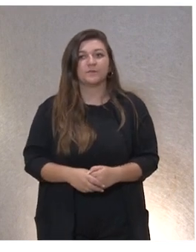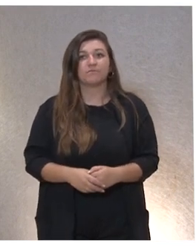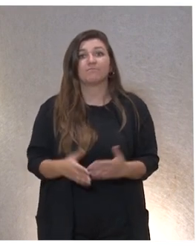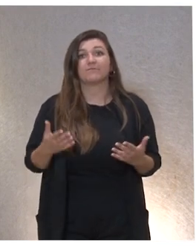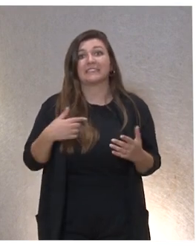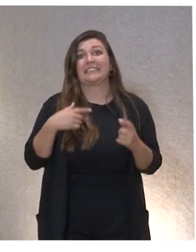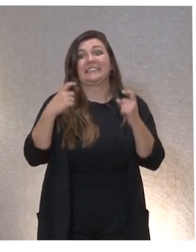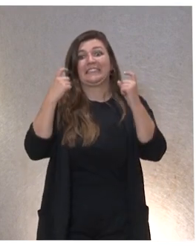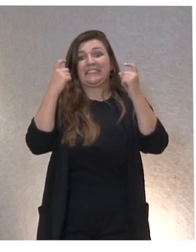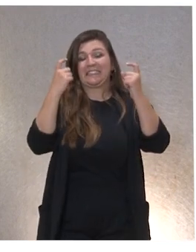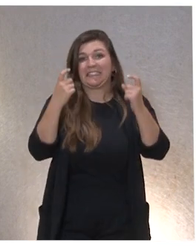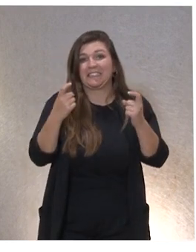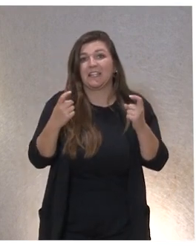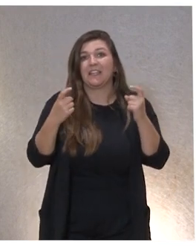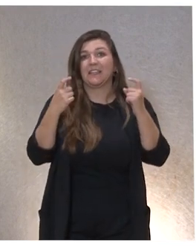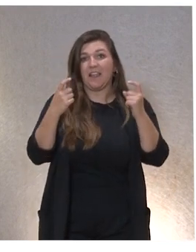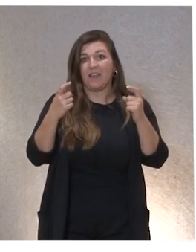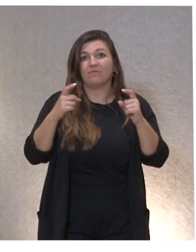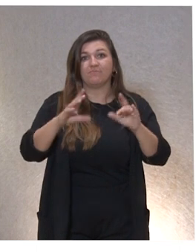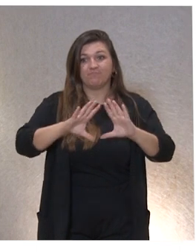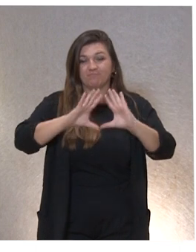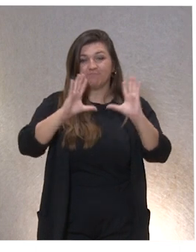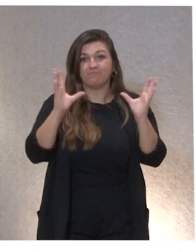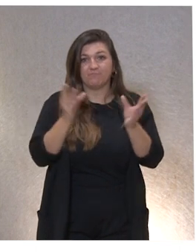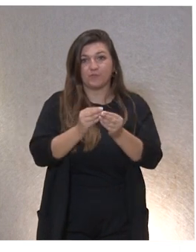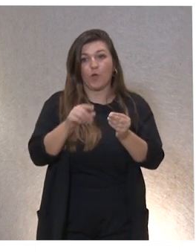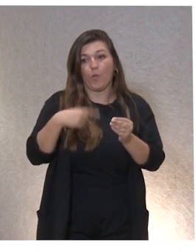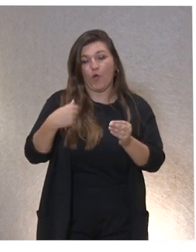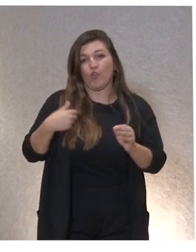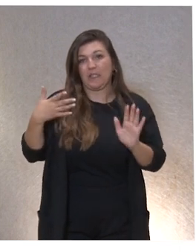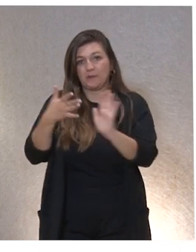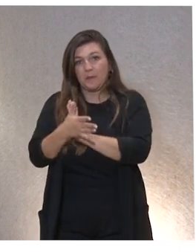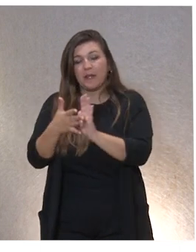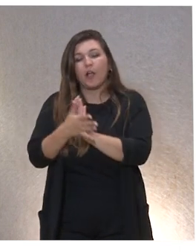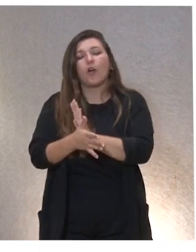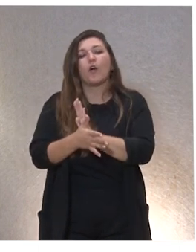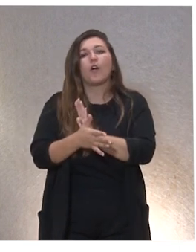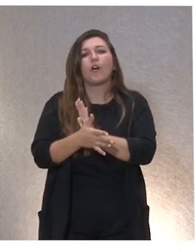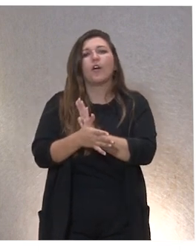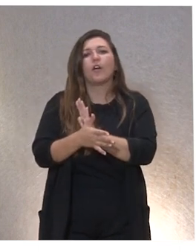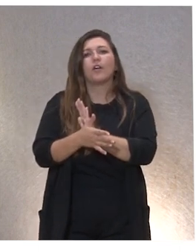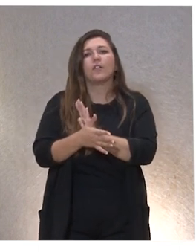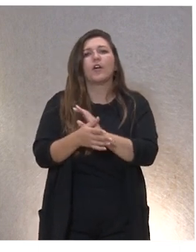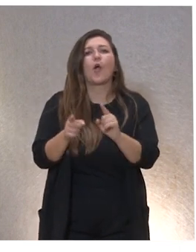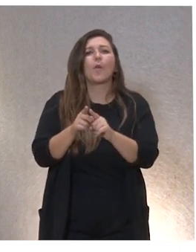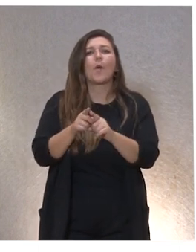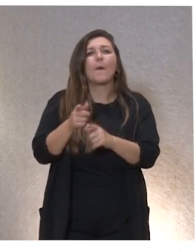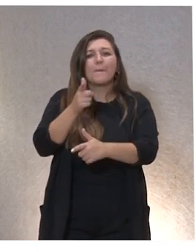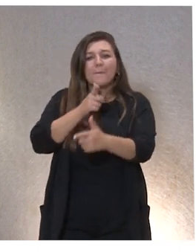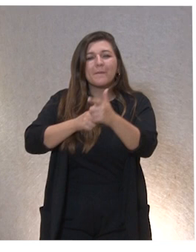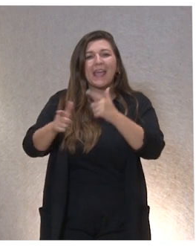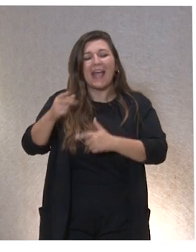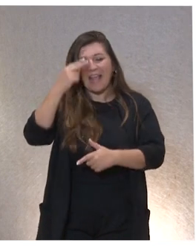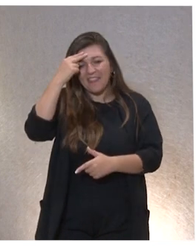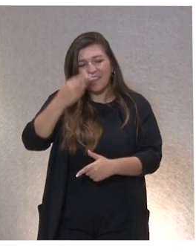Y intenta, desde un globo barco en el que nos subimos, que luego os contaré, paradójicamente, ¿no?, pues hacer un viaje hacia la dignidad